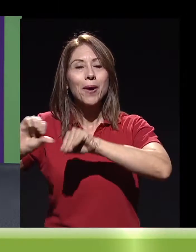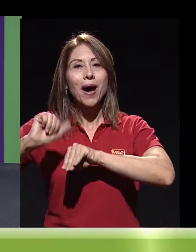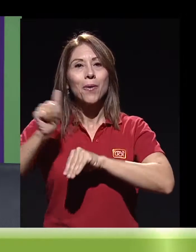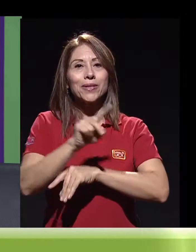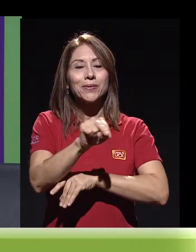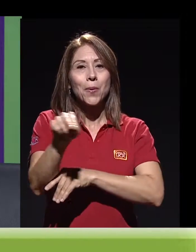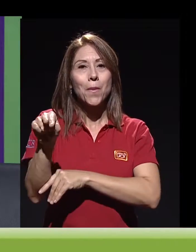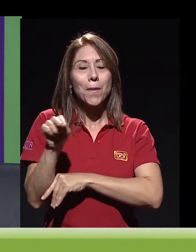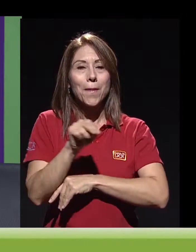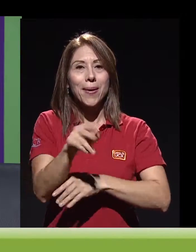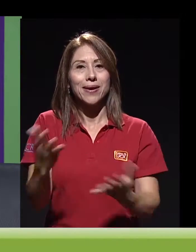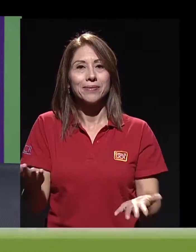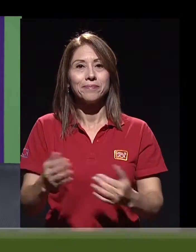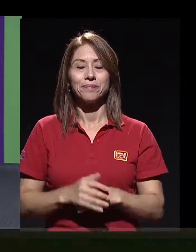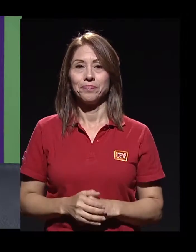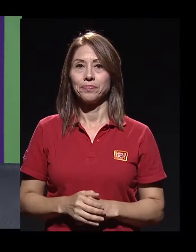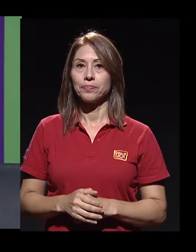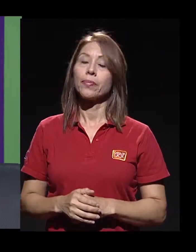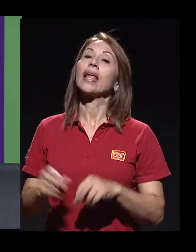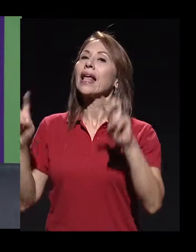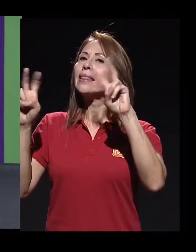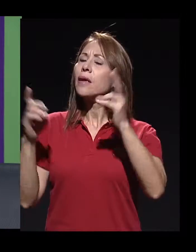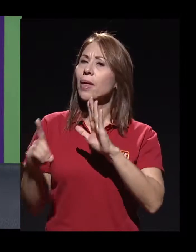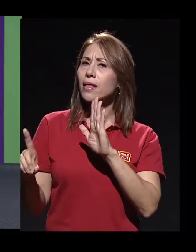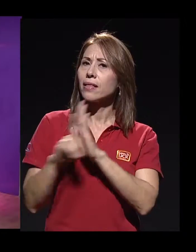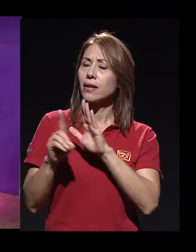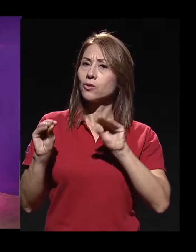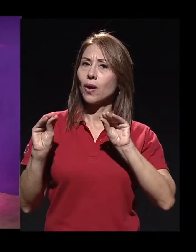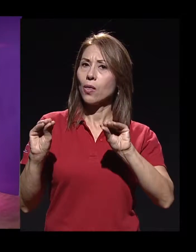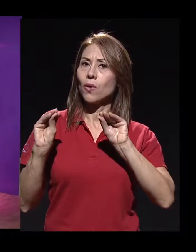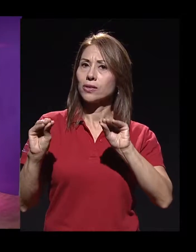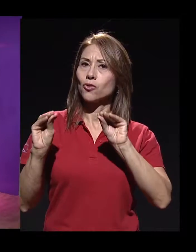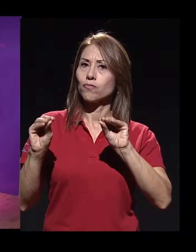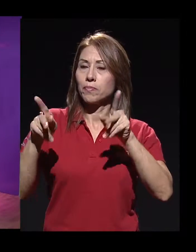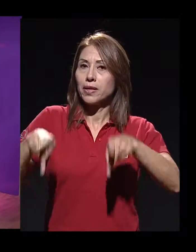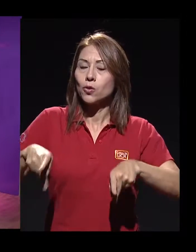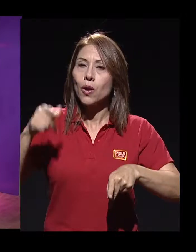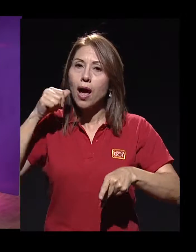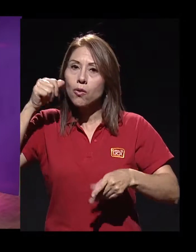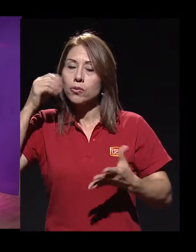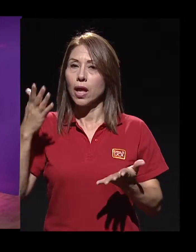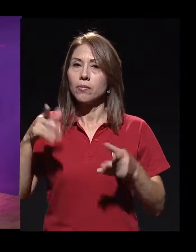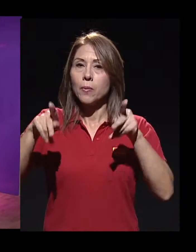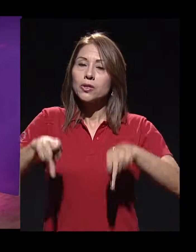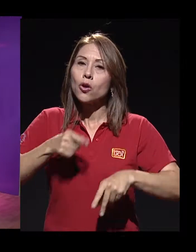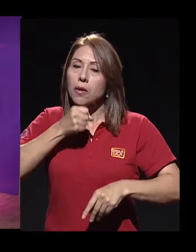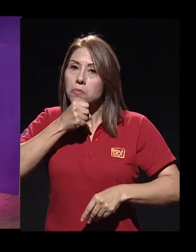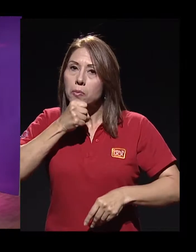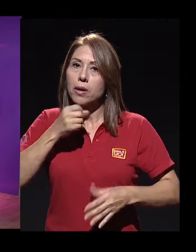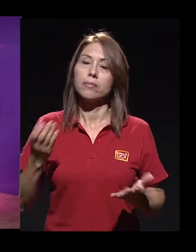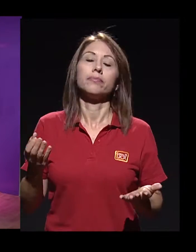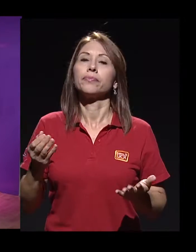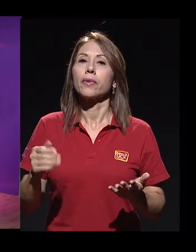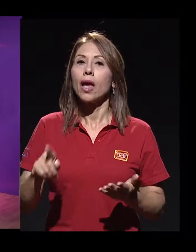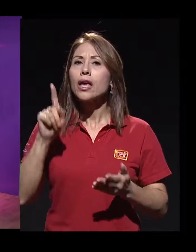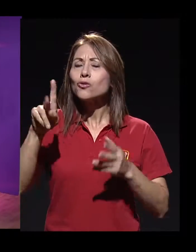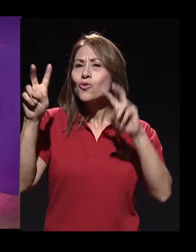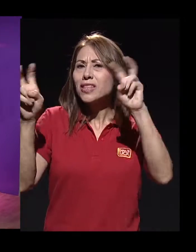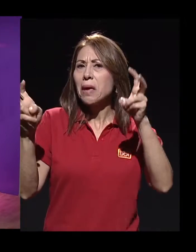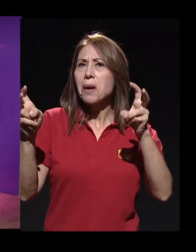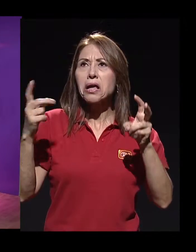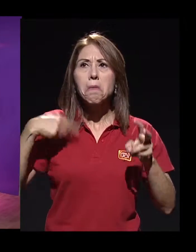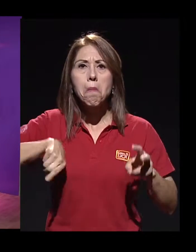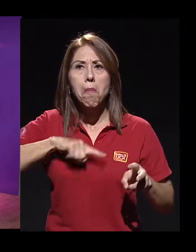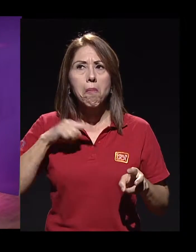compañeros, ¿verdad? Es el tema del derecho a la educación, ¿verdad? En la adultez y la adultez mayor, es un tema que normalmente no